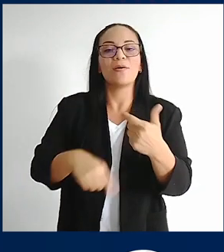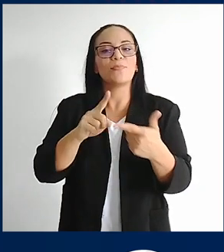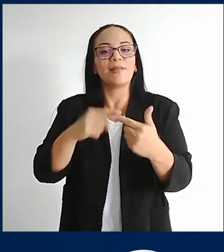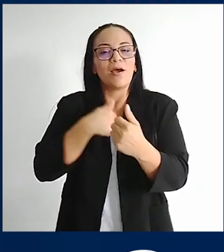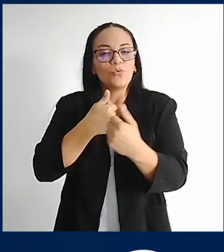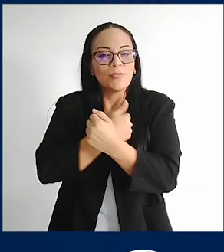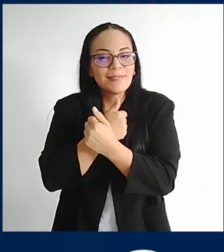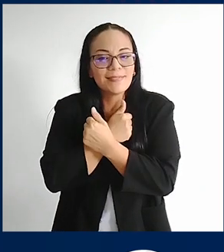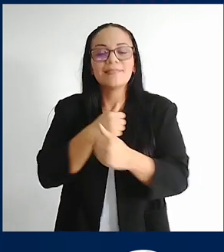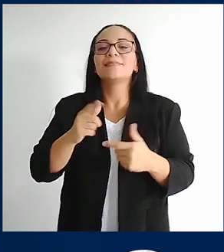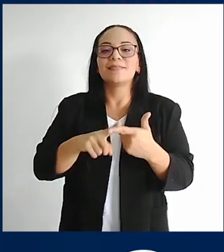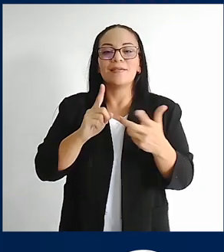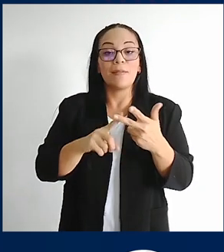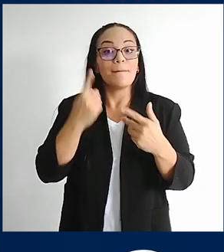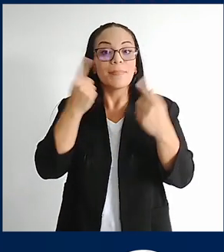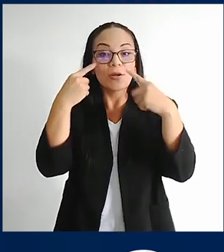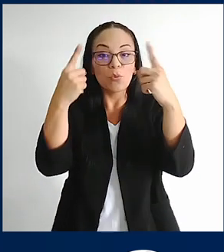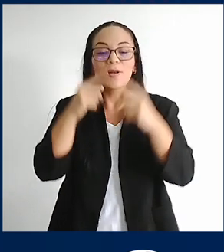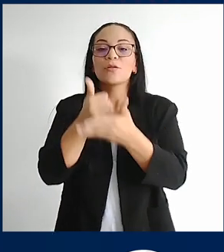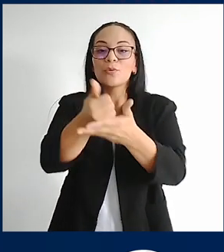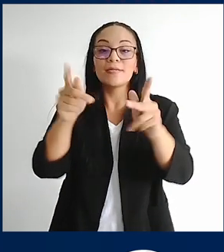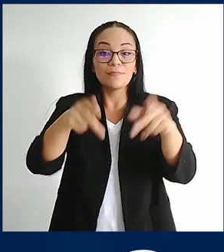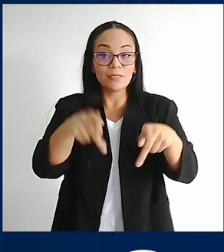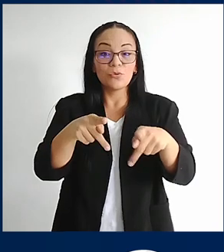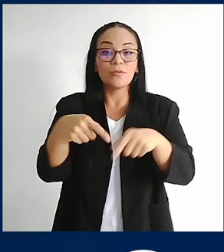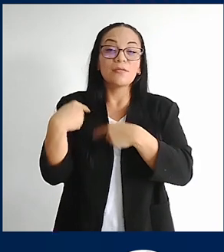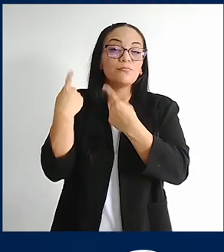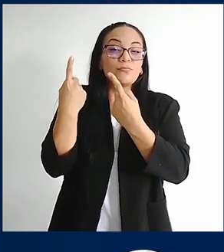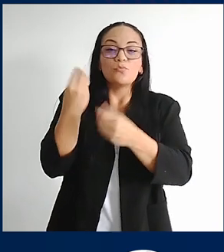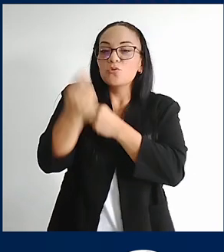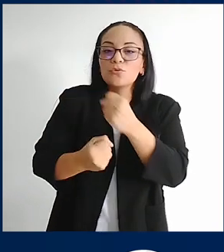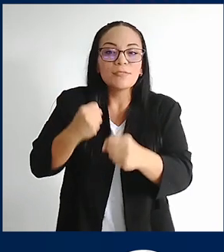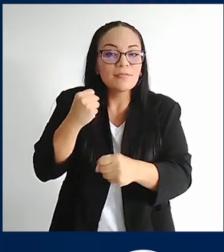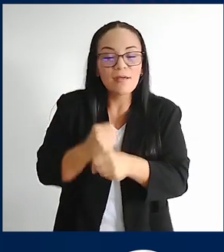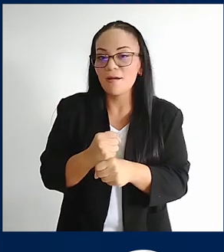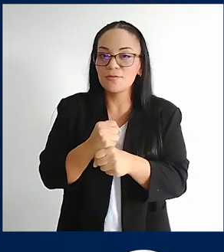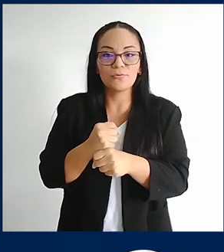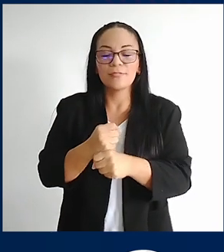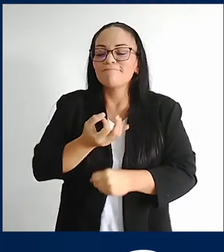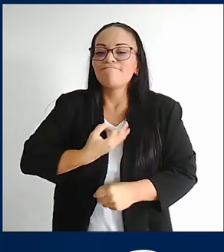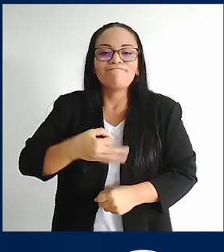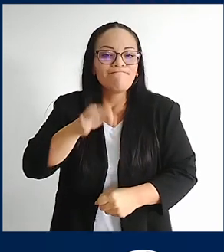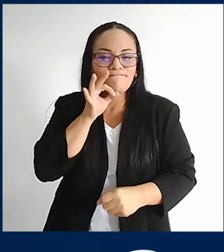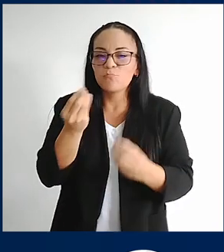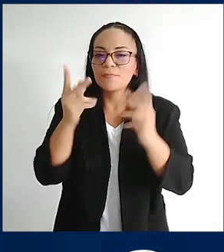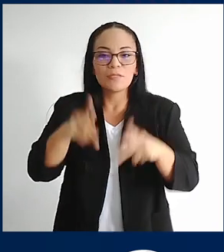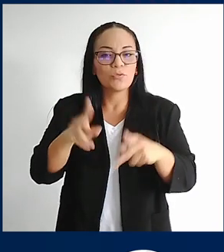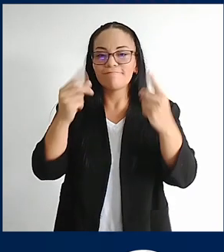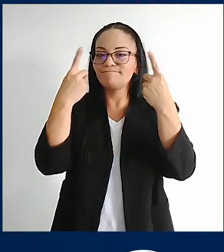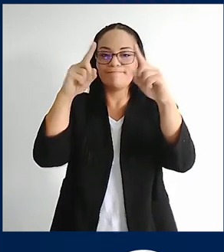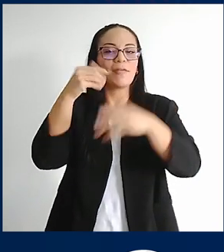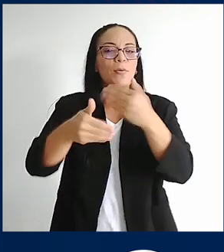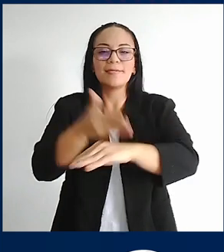autoestima, justamente para ayudar a quienes durante tantos años han soportado la frustración de no poder